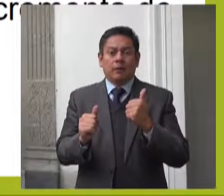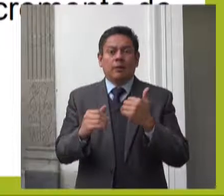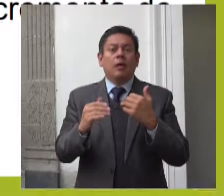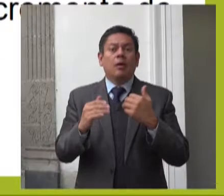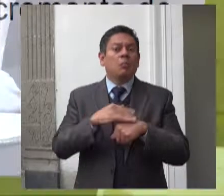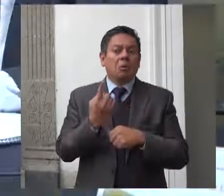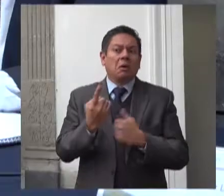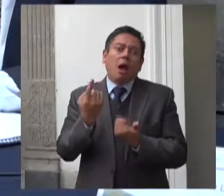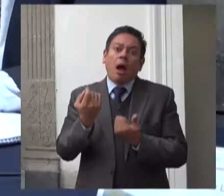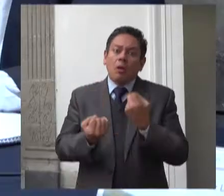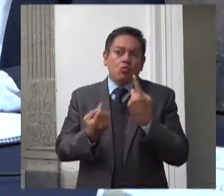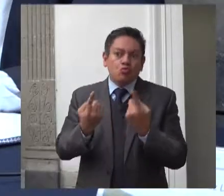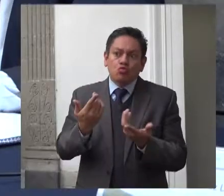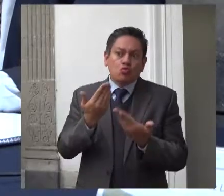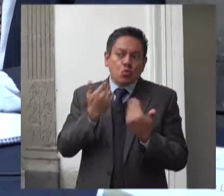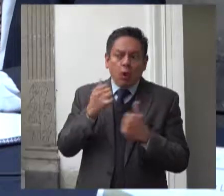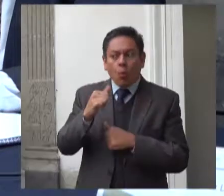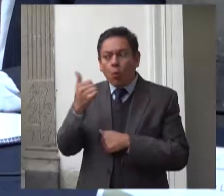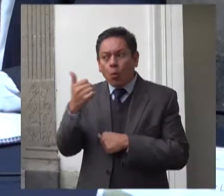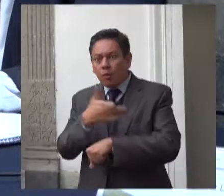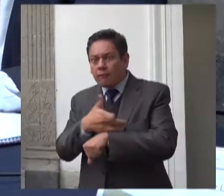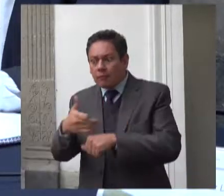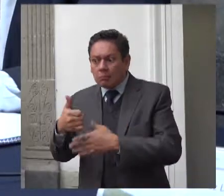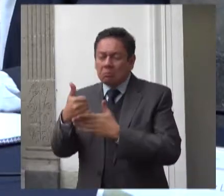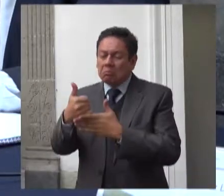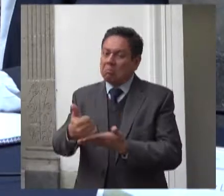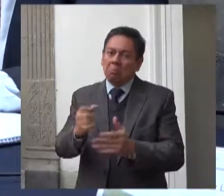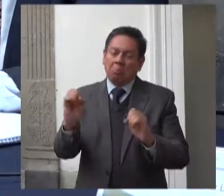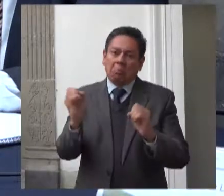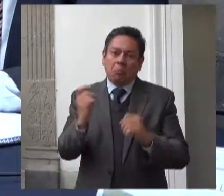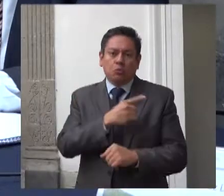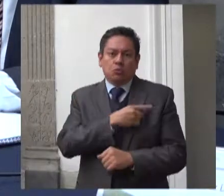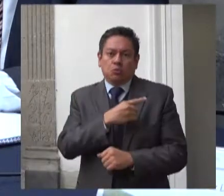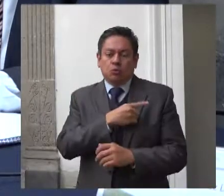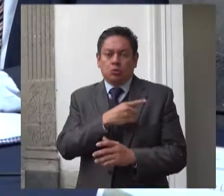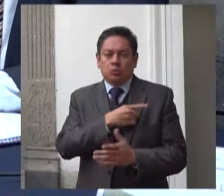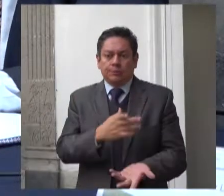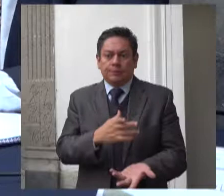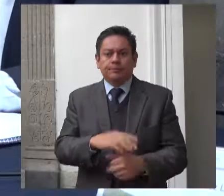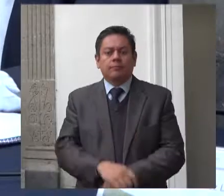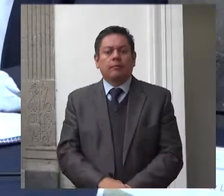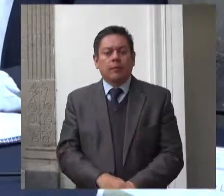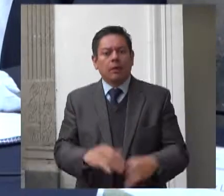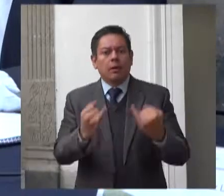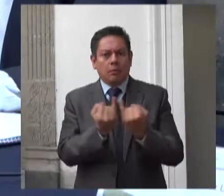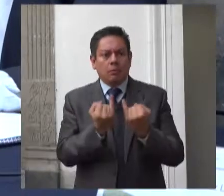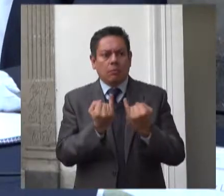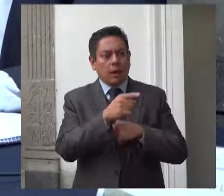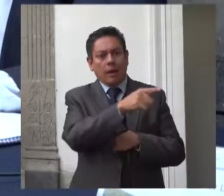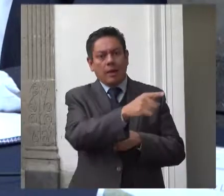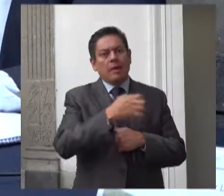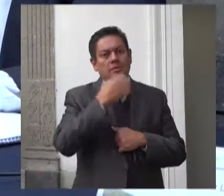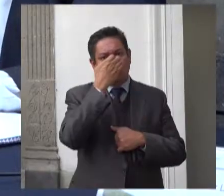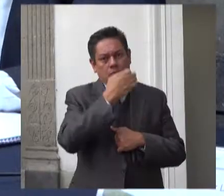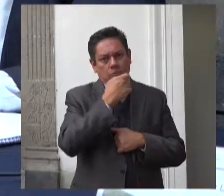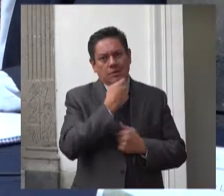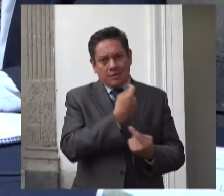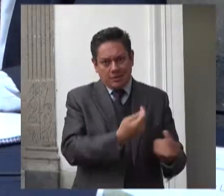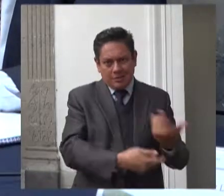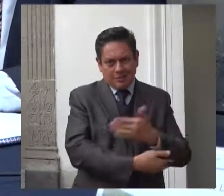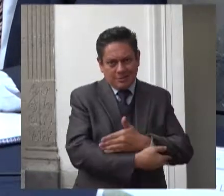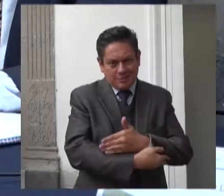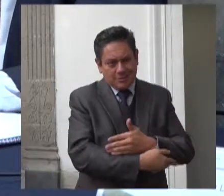familiares de apoyo de las personas responsables y trabajadoras de estancias